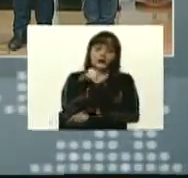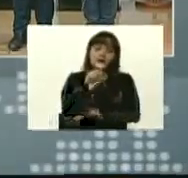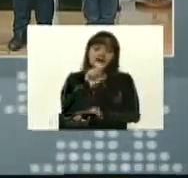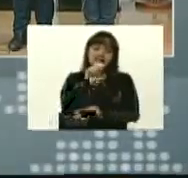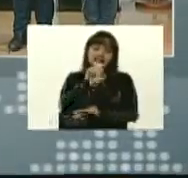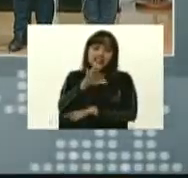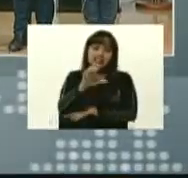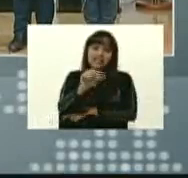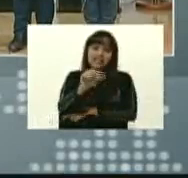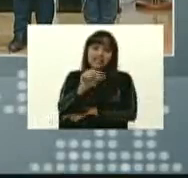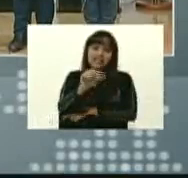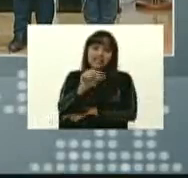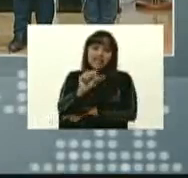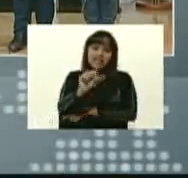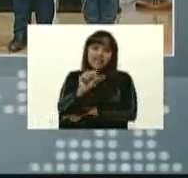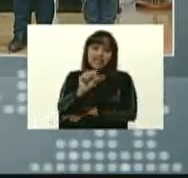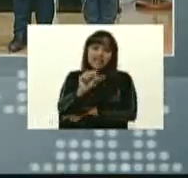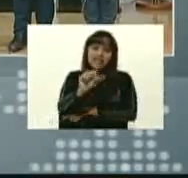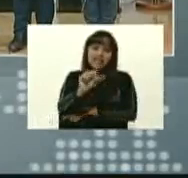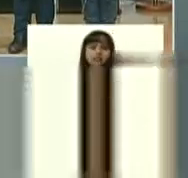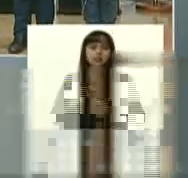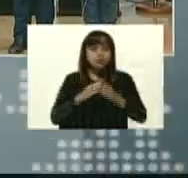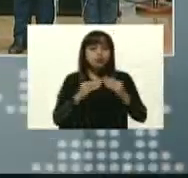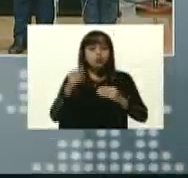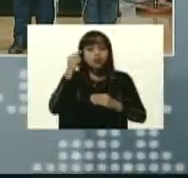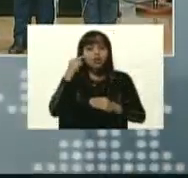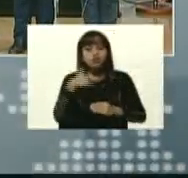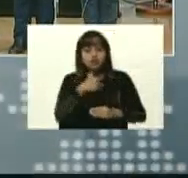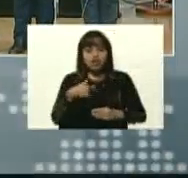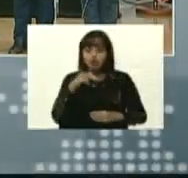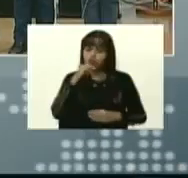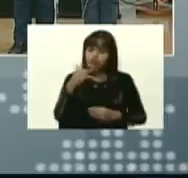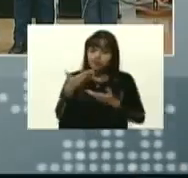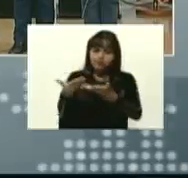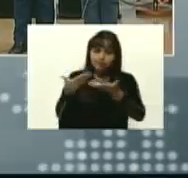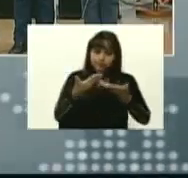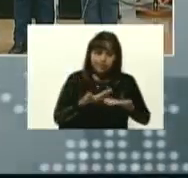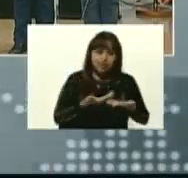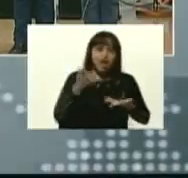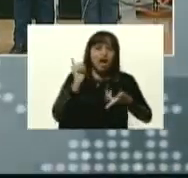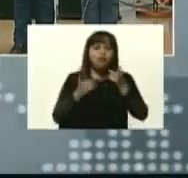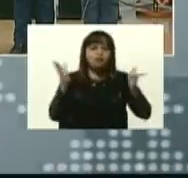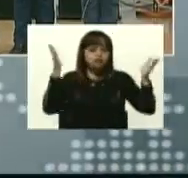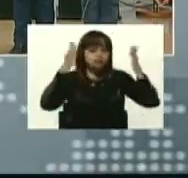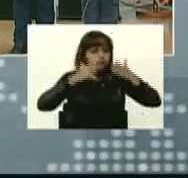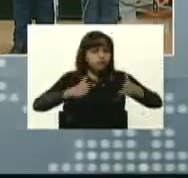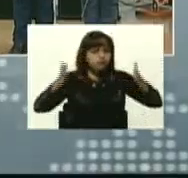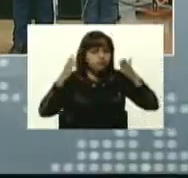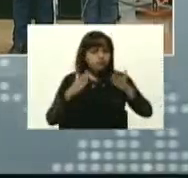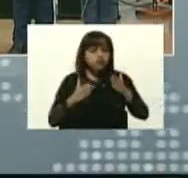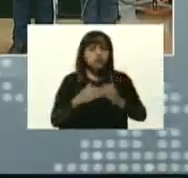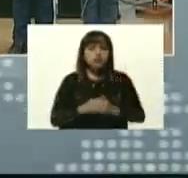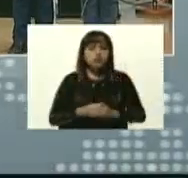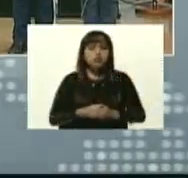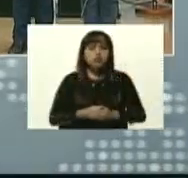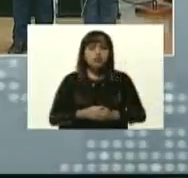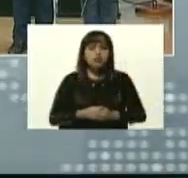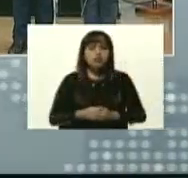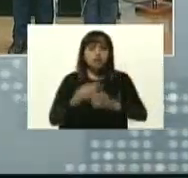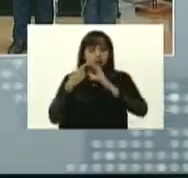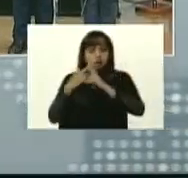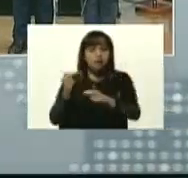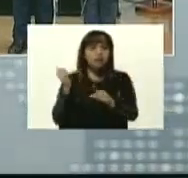Espaciales, porque quiero tener informe con recomendaciones del producto del trabajo